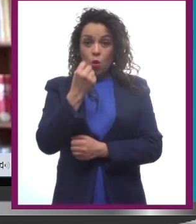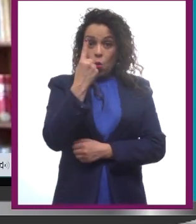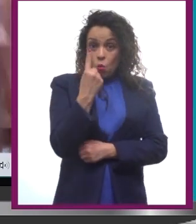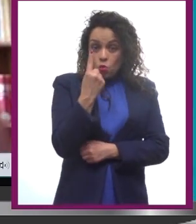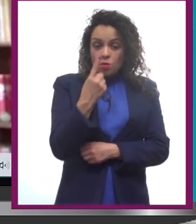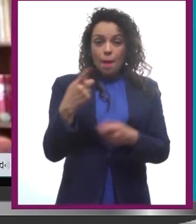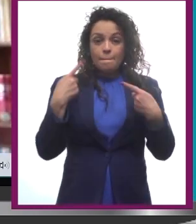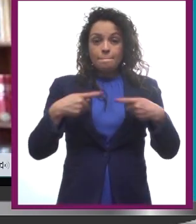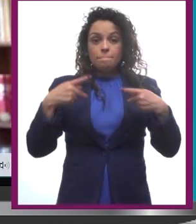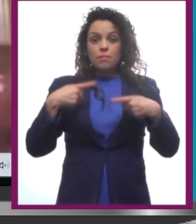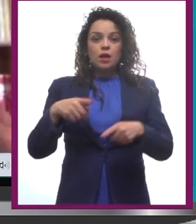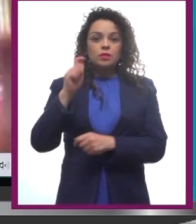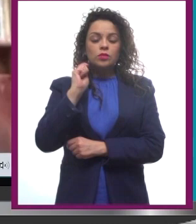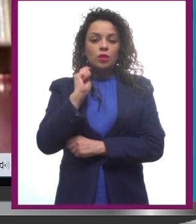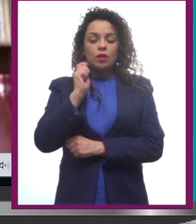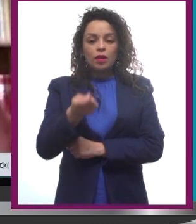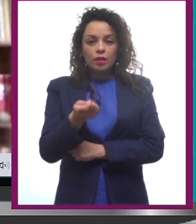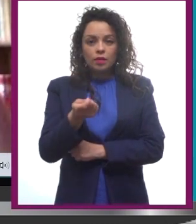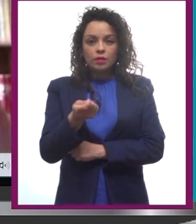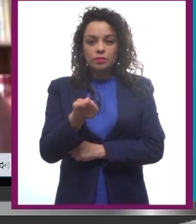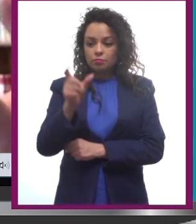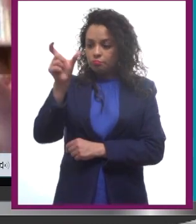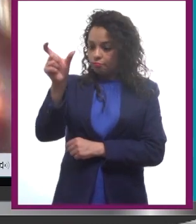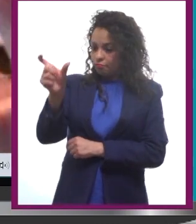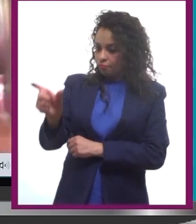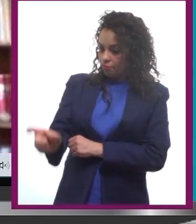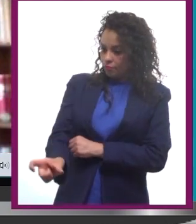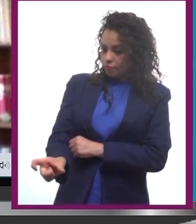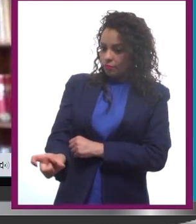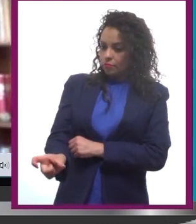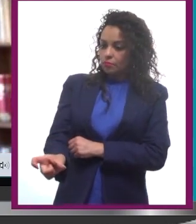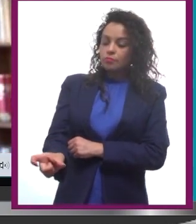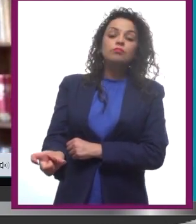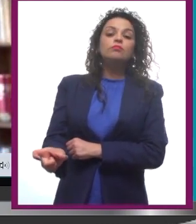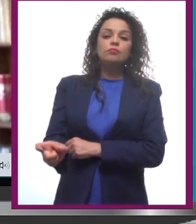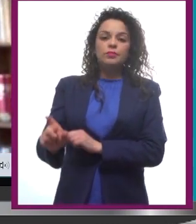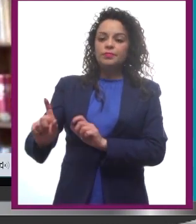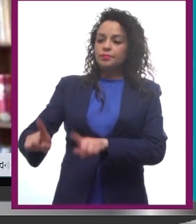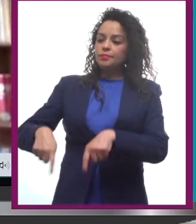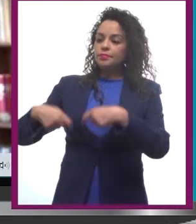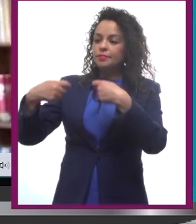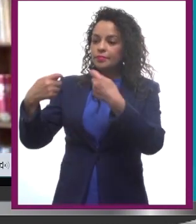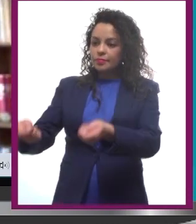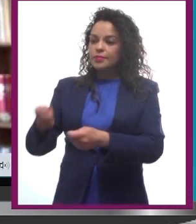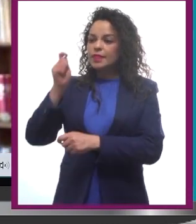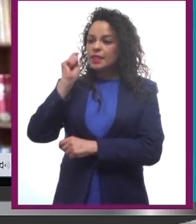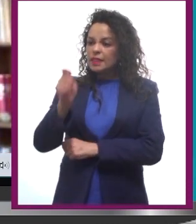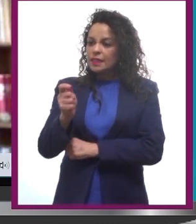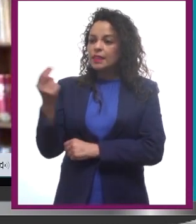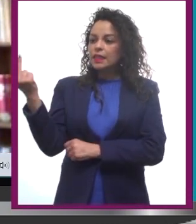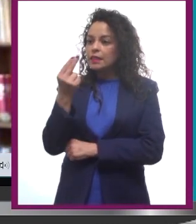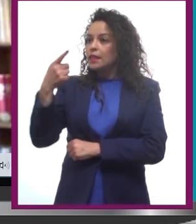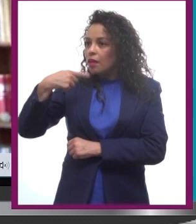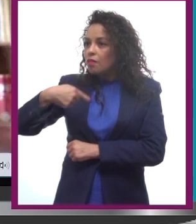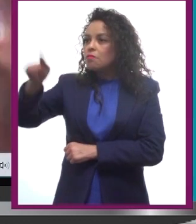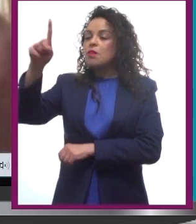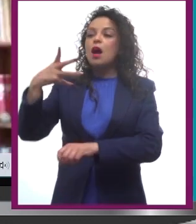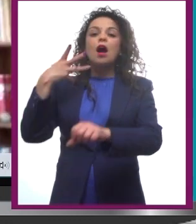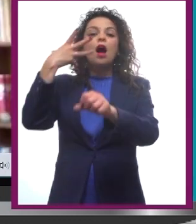un personaje, un protagonista o un sujeto que recibe la misión de ir a componer un problema.